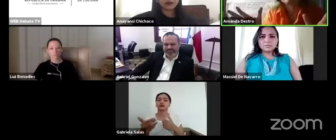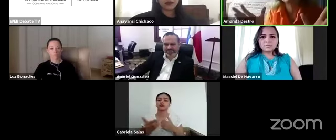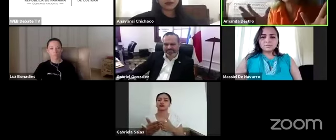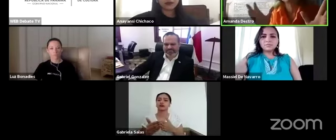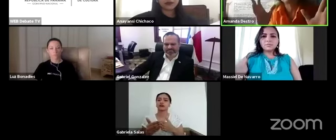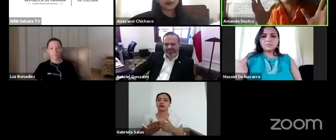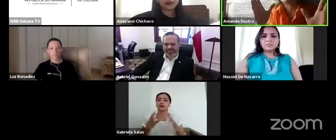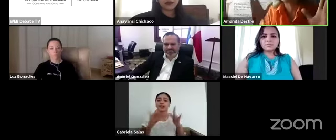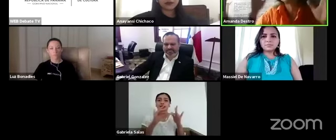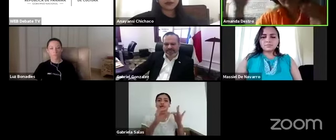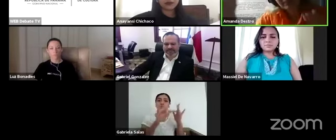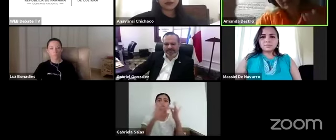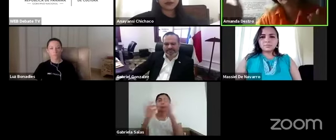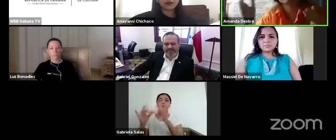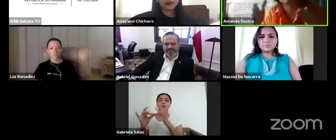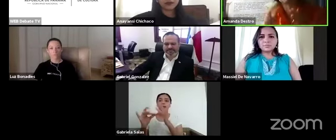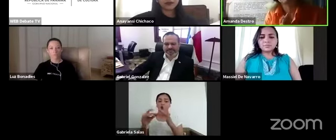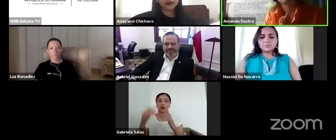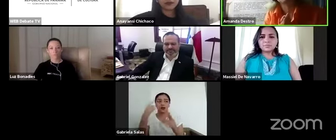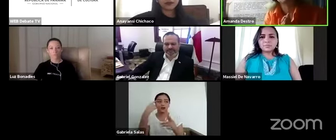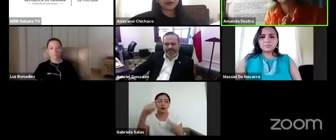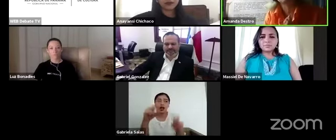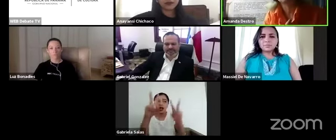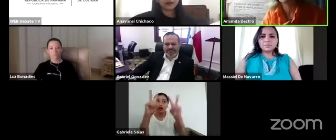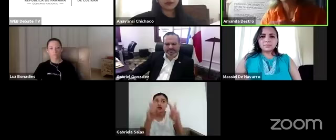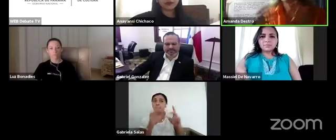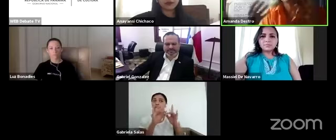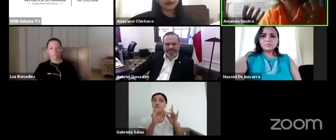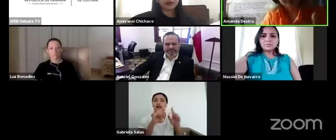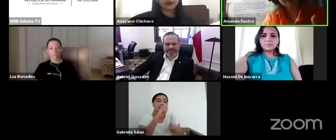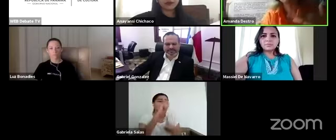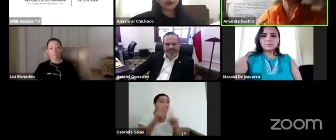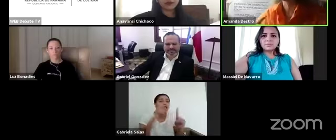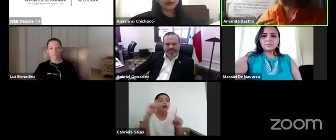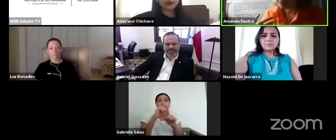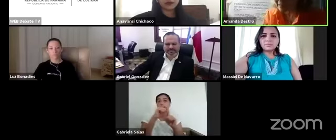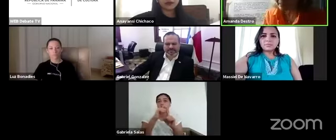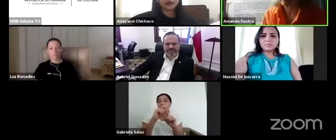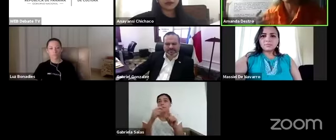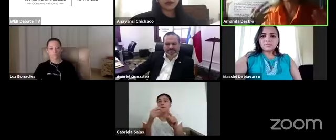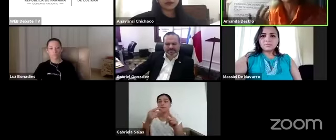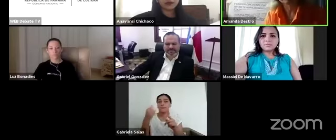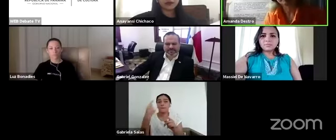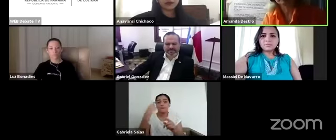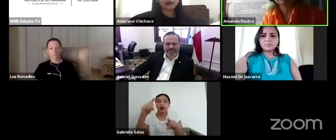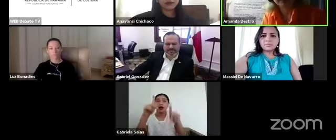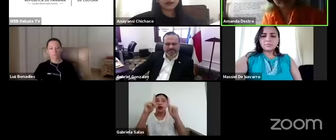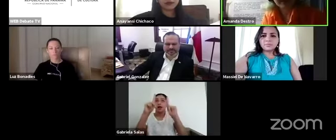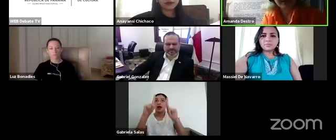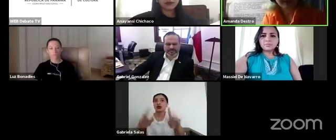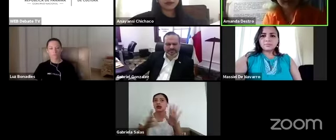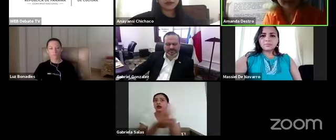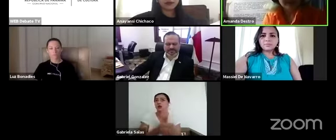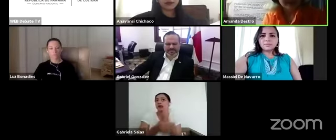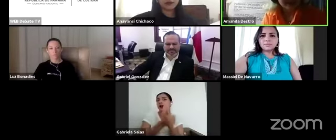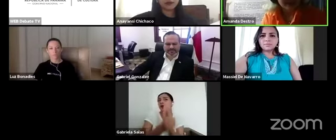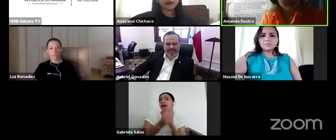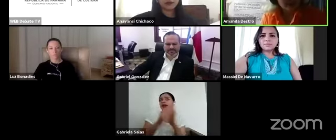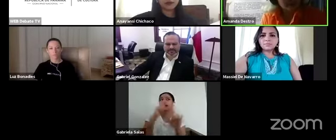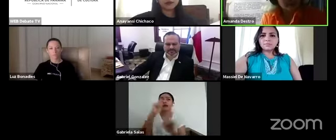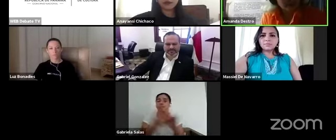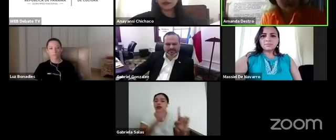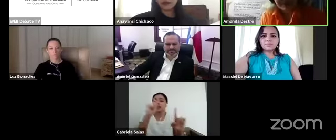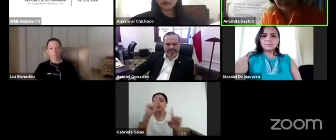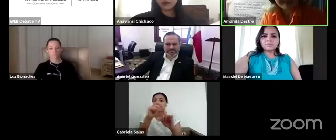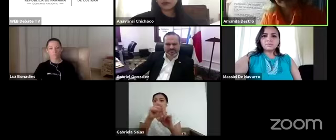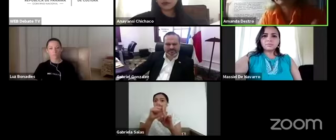especiales para temas específicos para personas con habilidades específicas tenemos